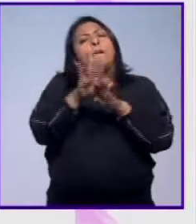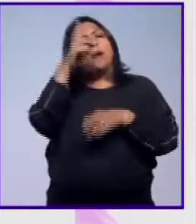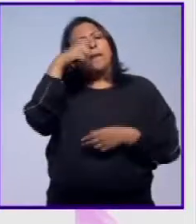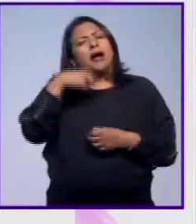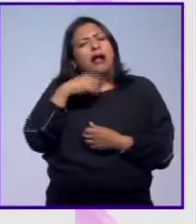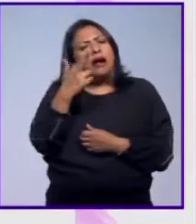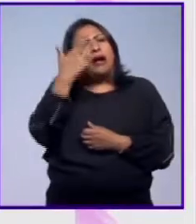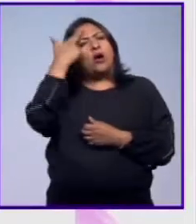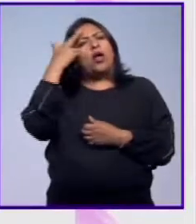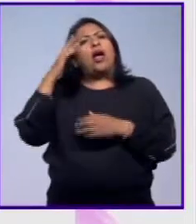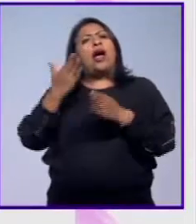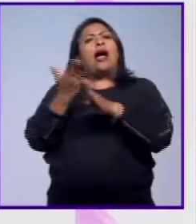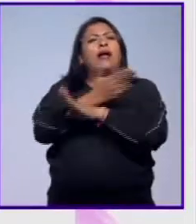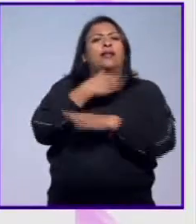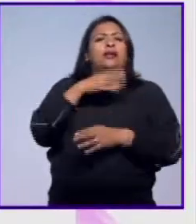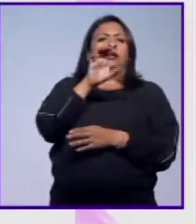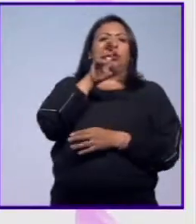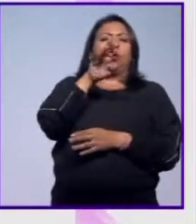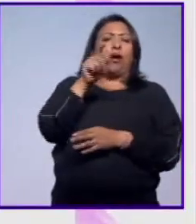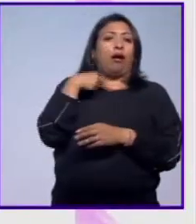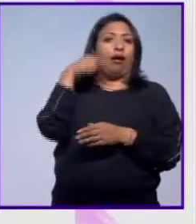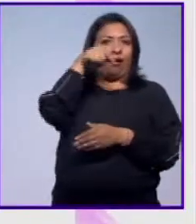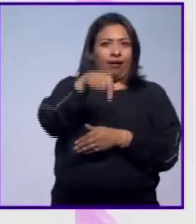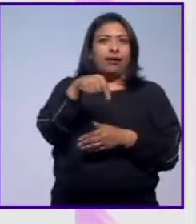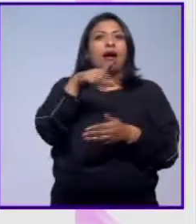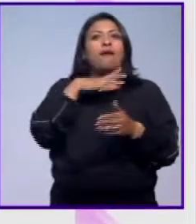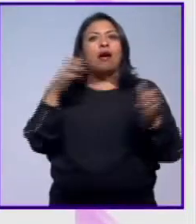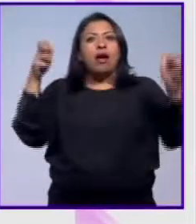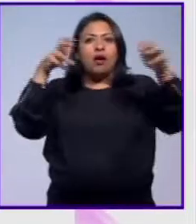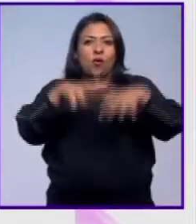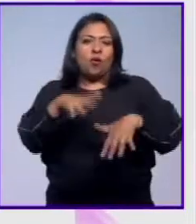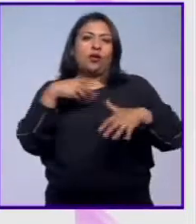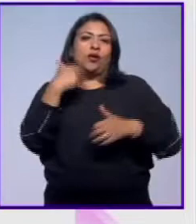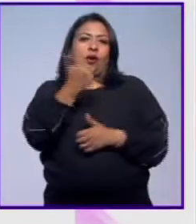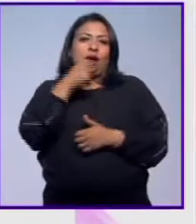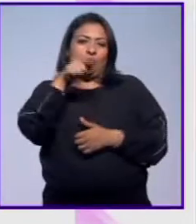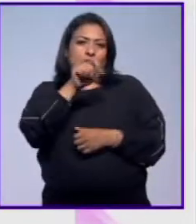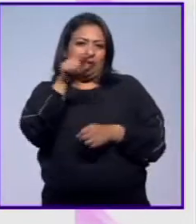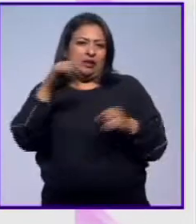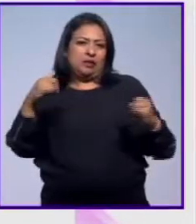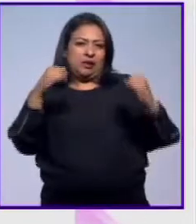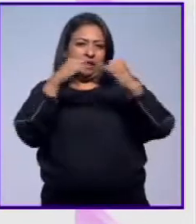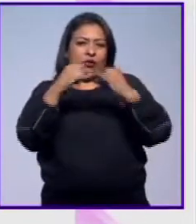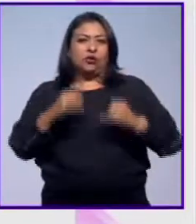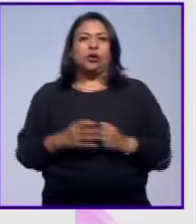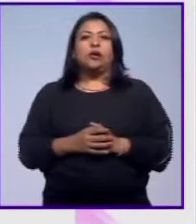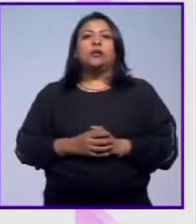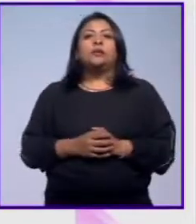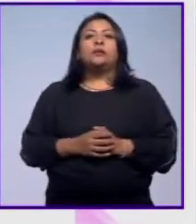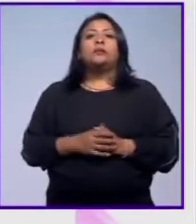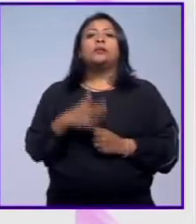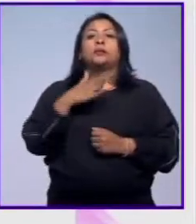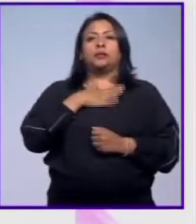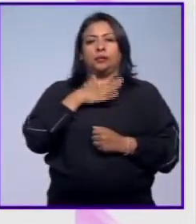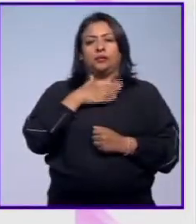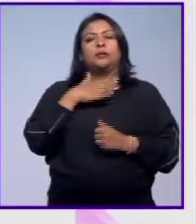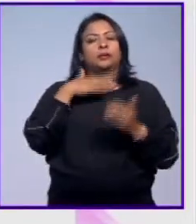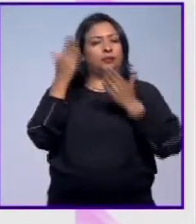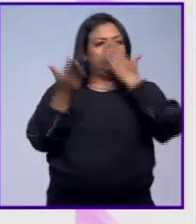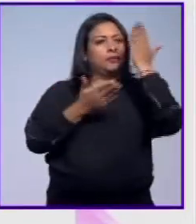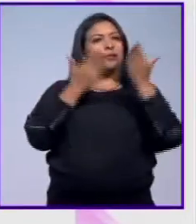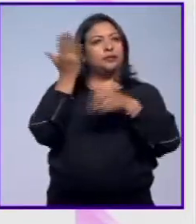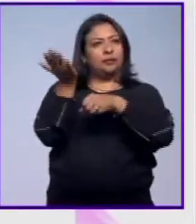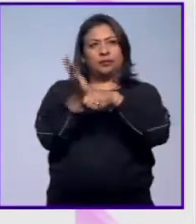para recordar su paso por el CUEC y mantener un encuentro con los estudiantes de esa institución. Yo sí estudié cine,